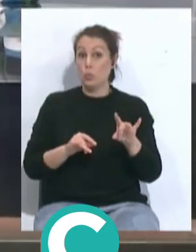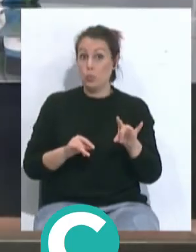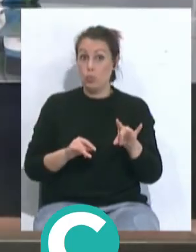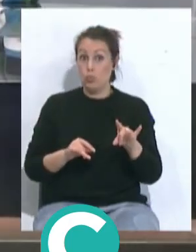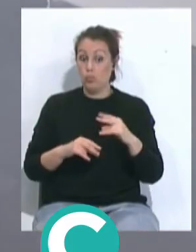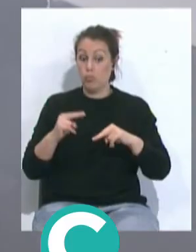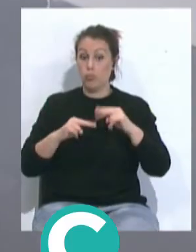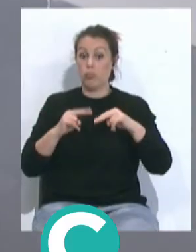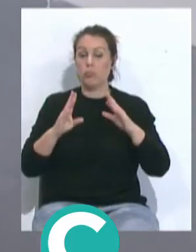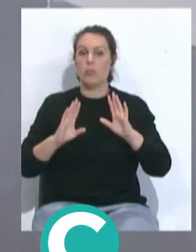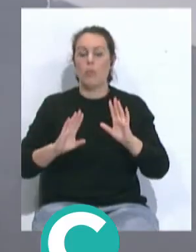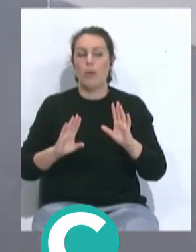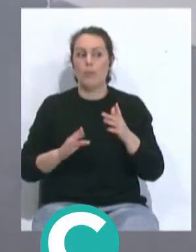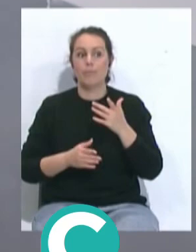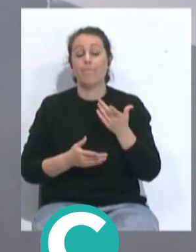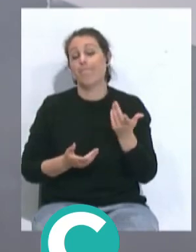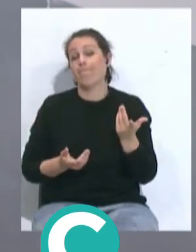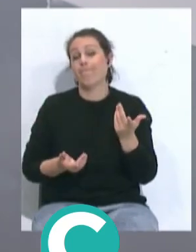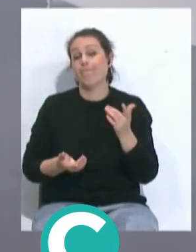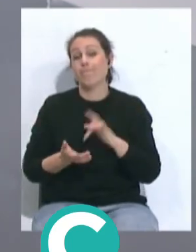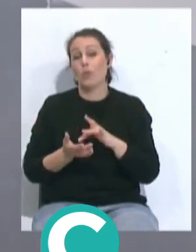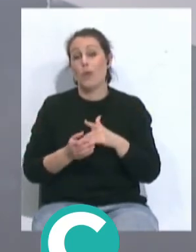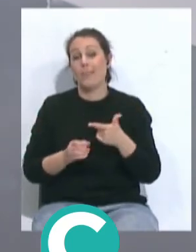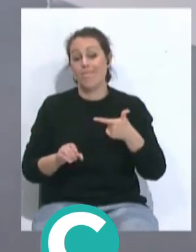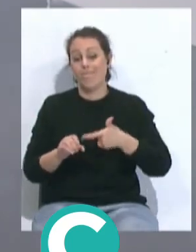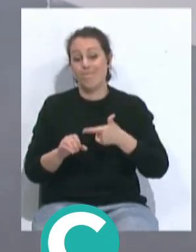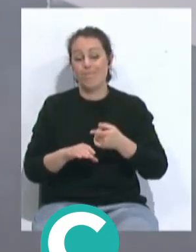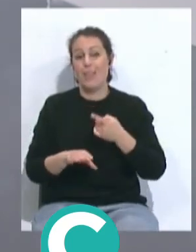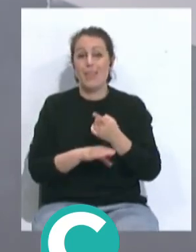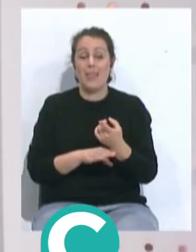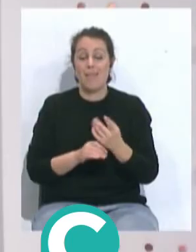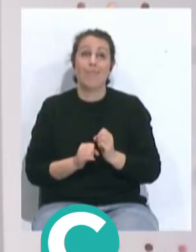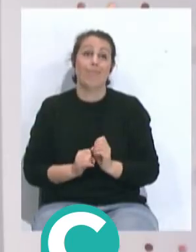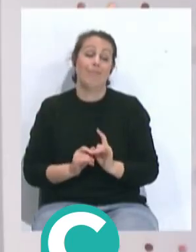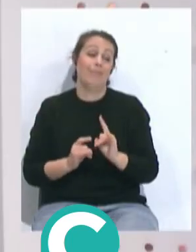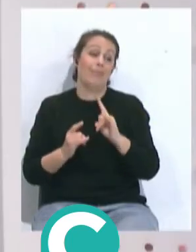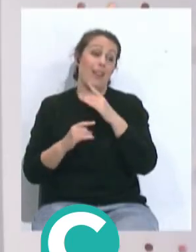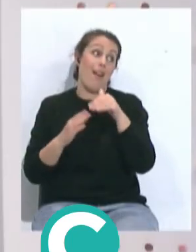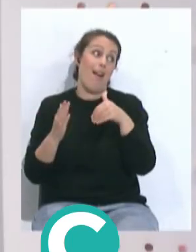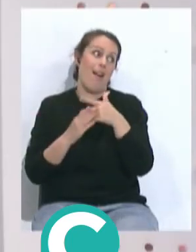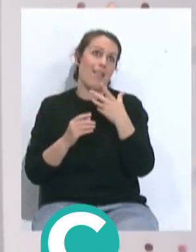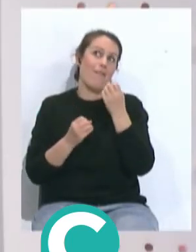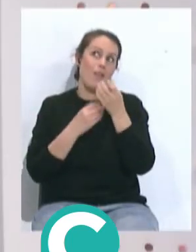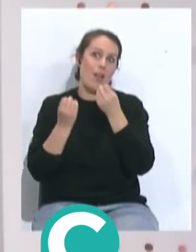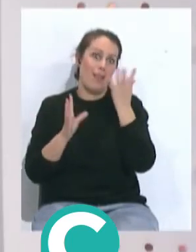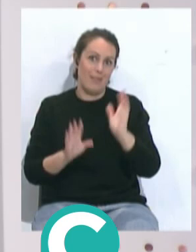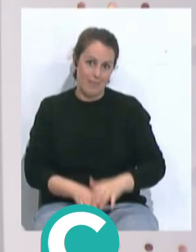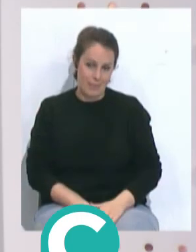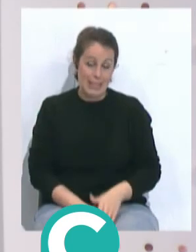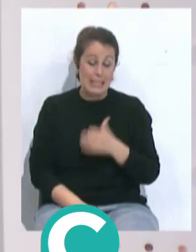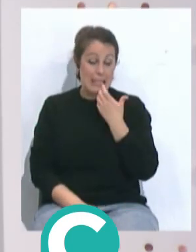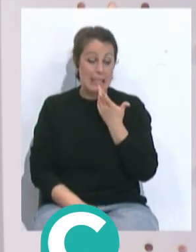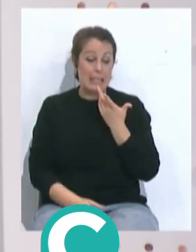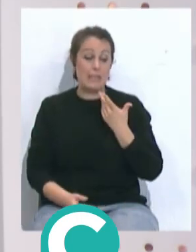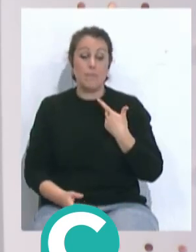Pero claro, cuando siembra las cosas de petrodólares crece ahí hasta las margaritas. Al final tienen la